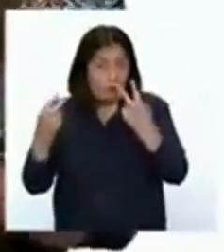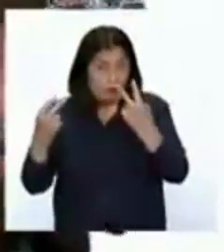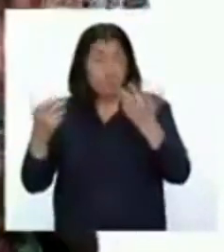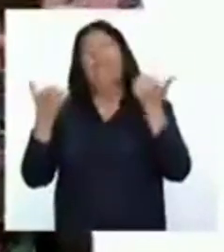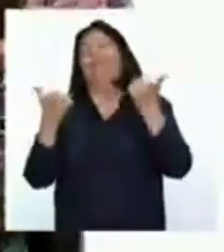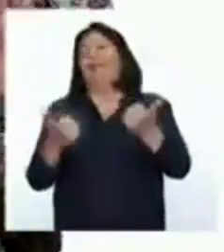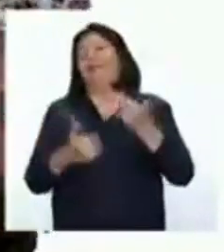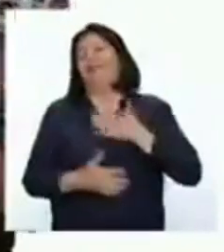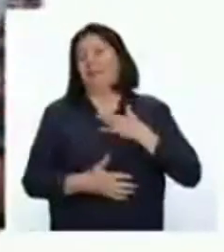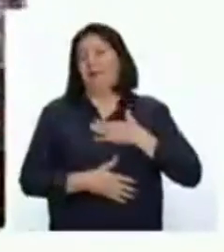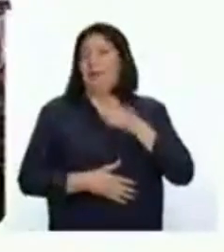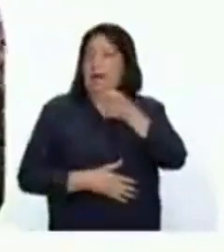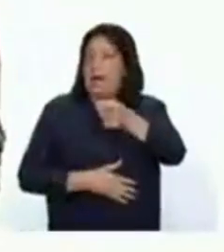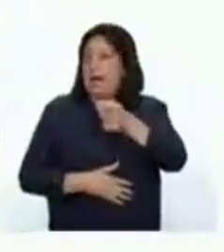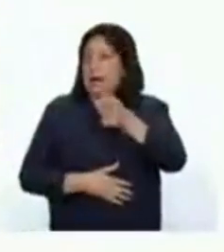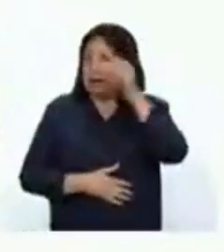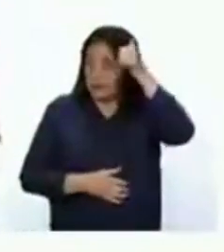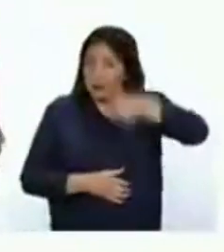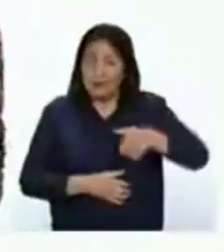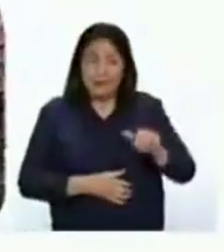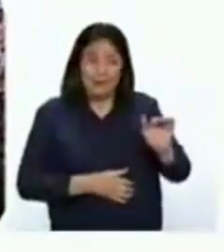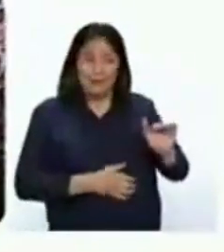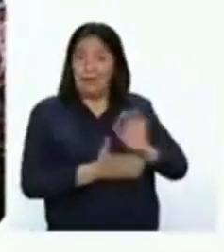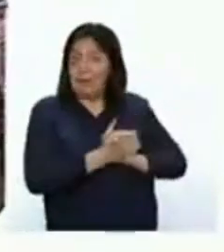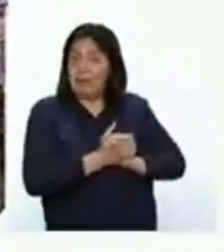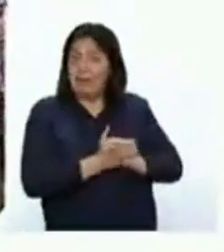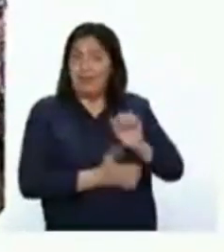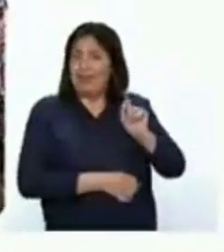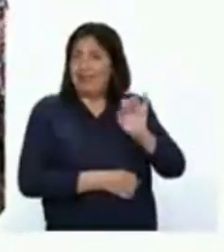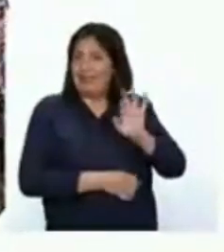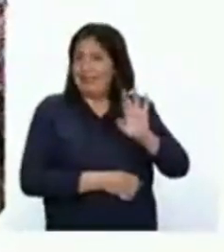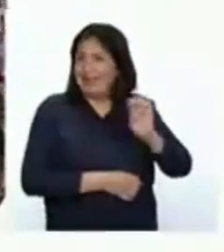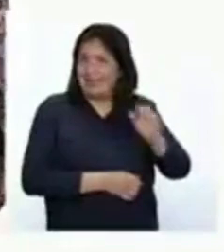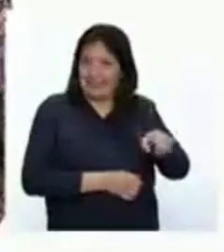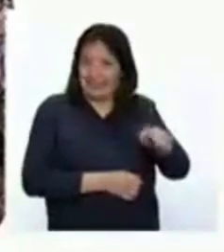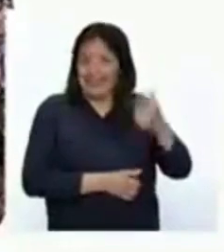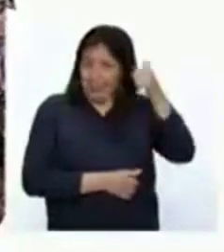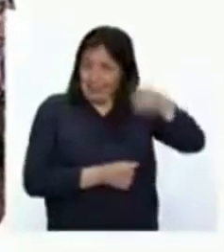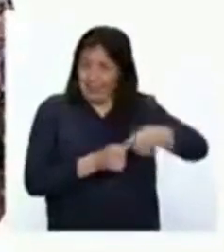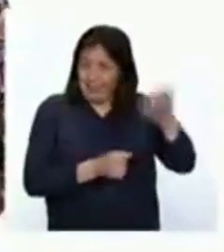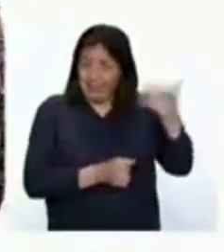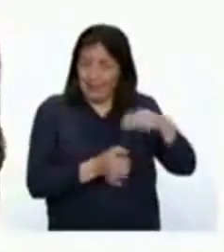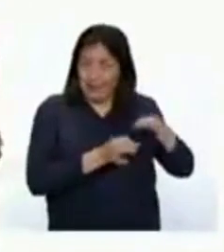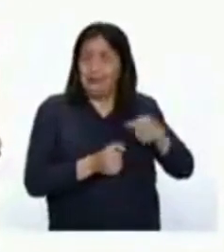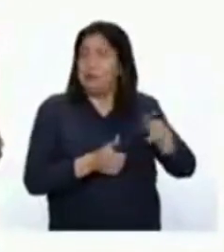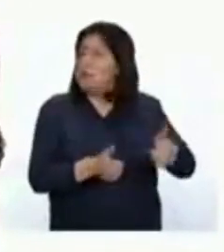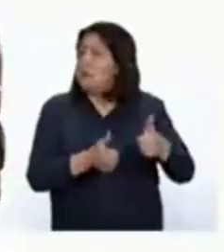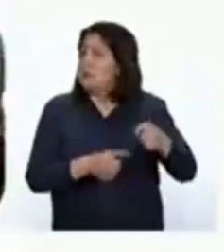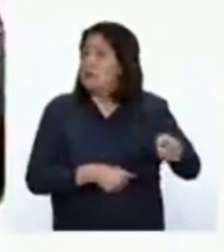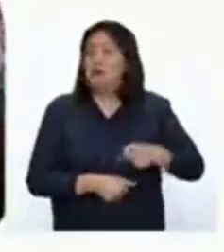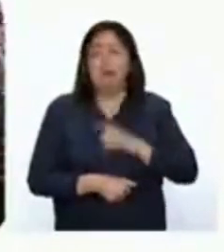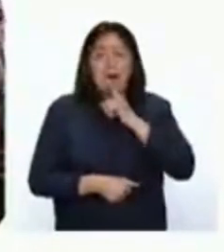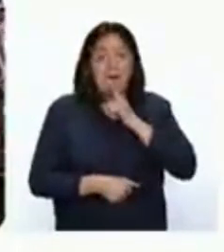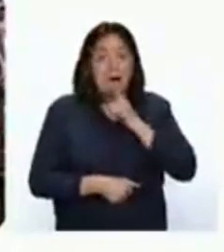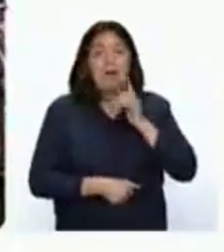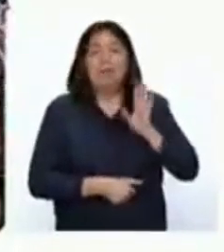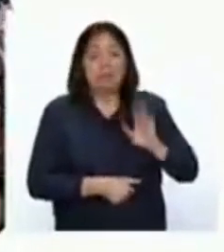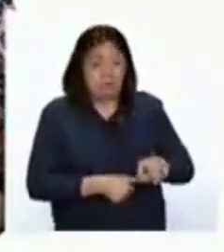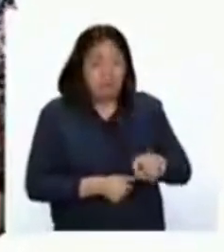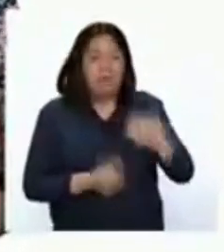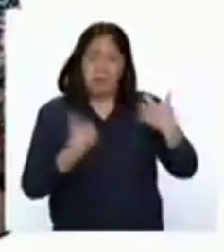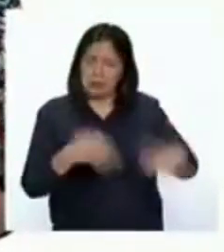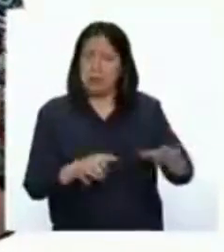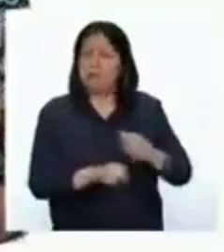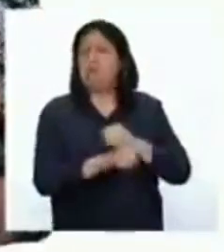¡A mí también! Por cierto, ¿recuerda a Teresa, la amiga de la que hablé al inicio? Ella está muy bien. Sus padres y ella lograron